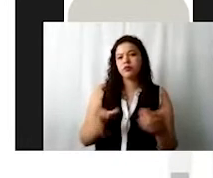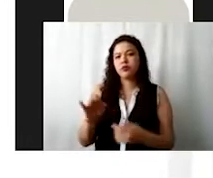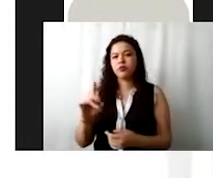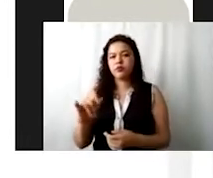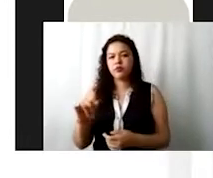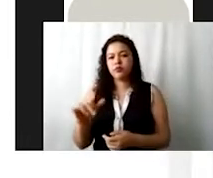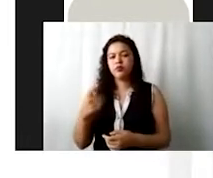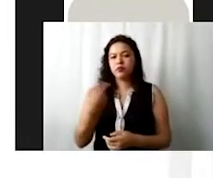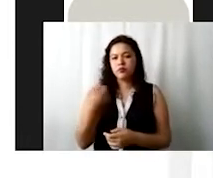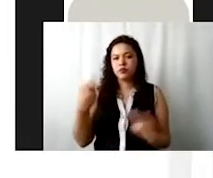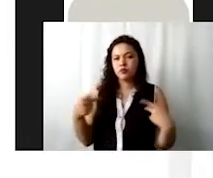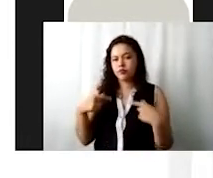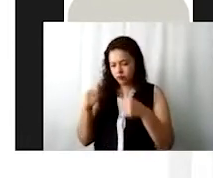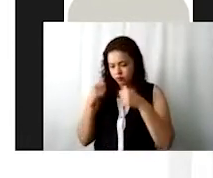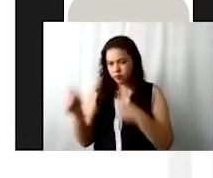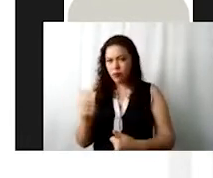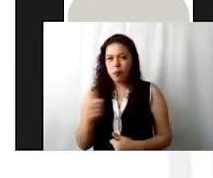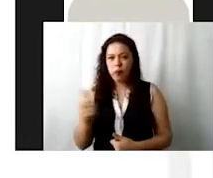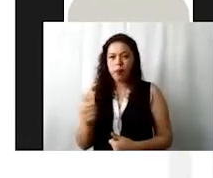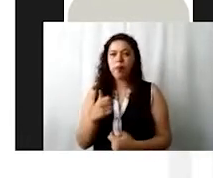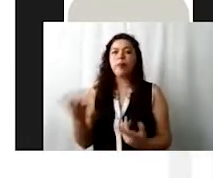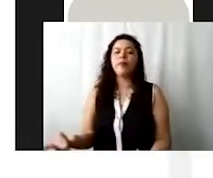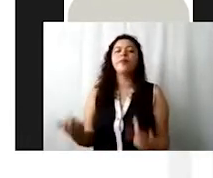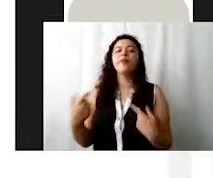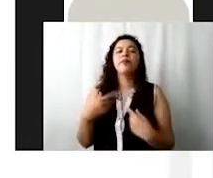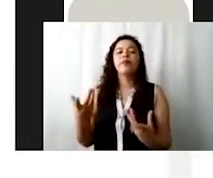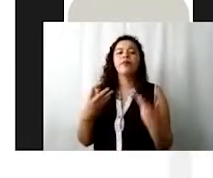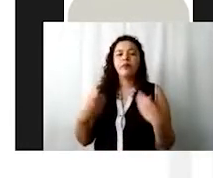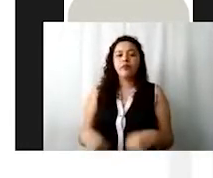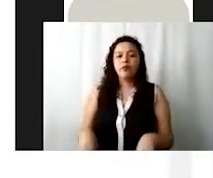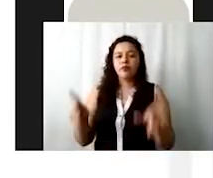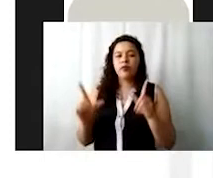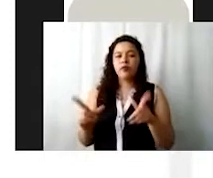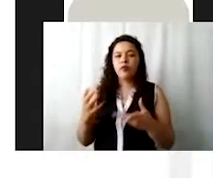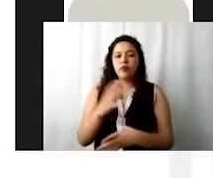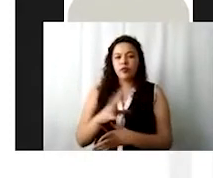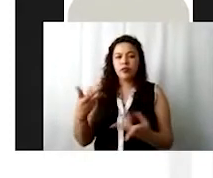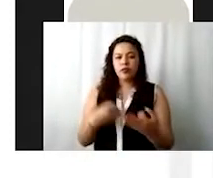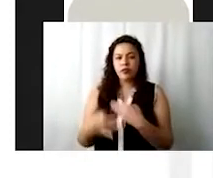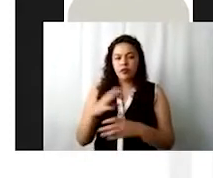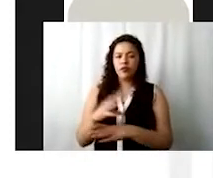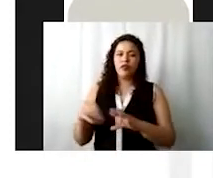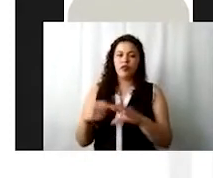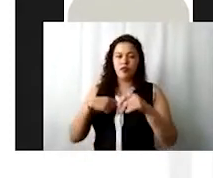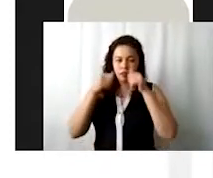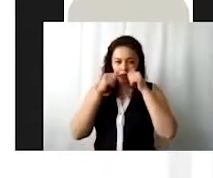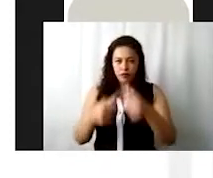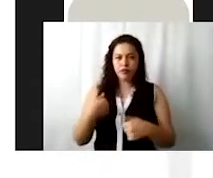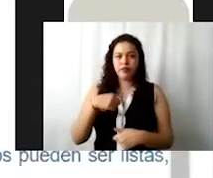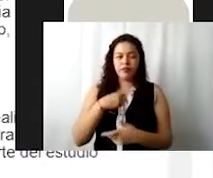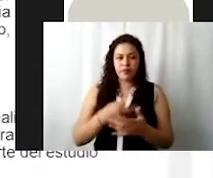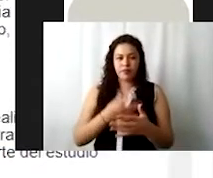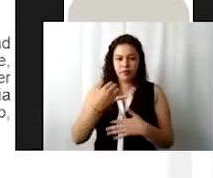100 personas. Y aquí abajo me va a arrojar el total de la población que pretendo atender en este proyecto.